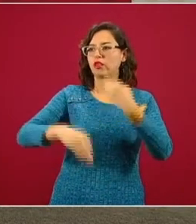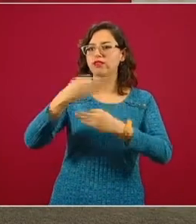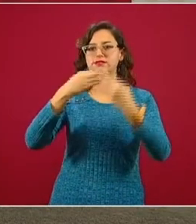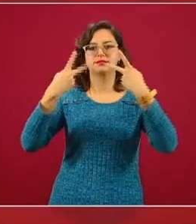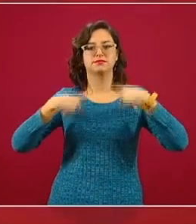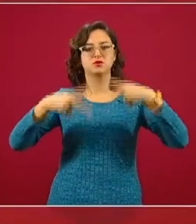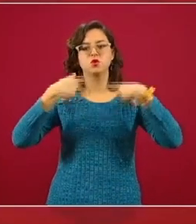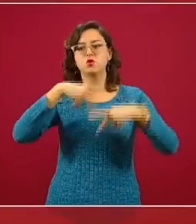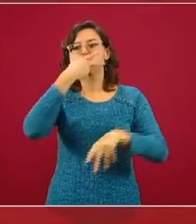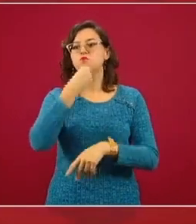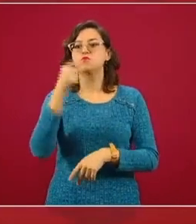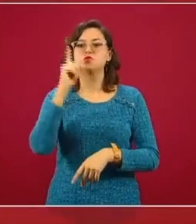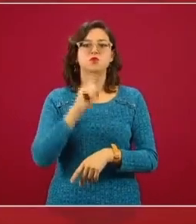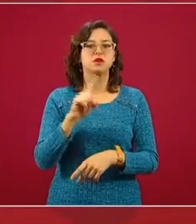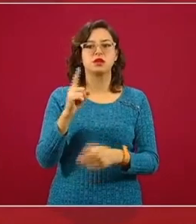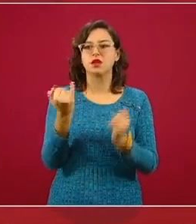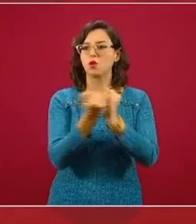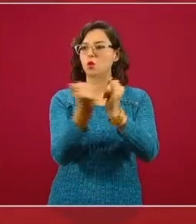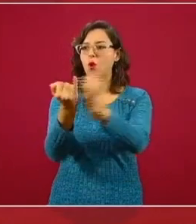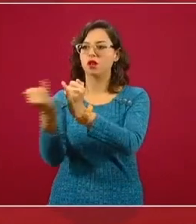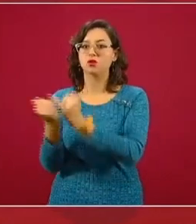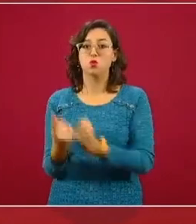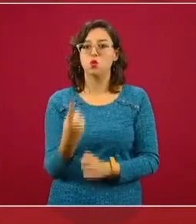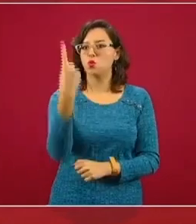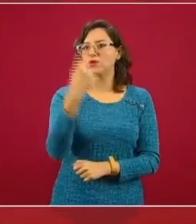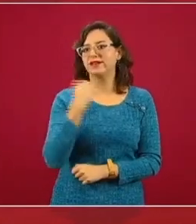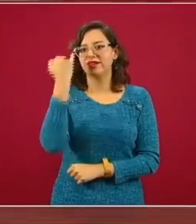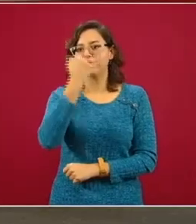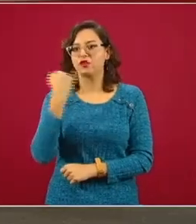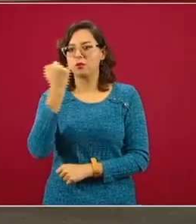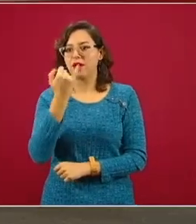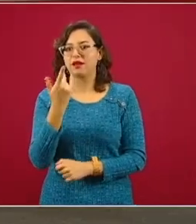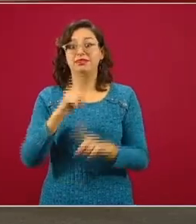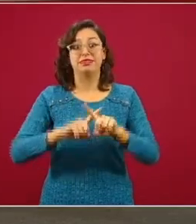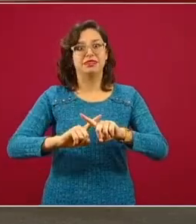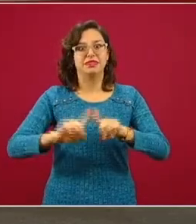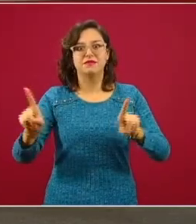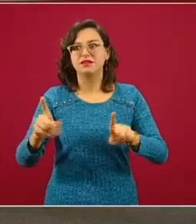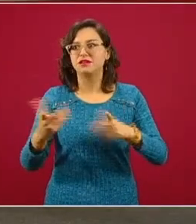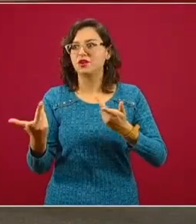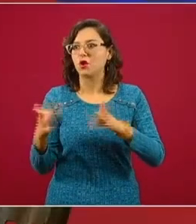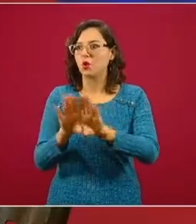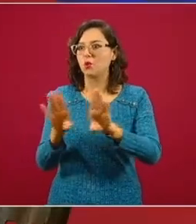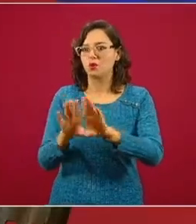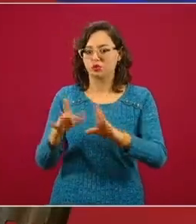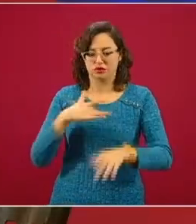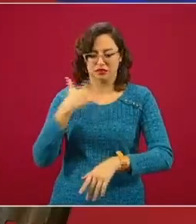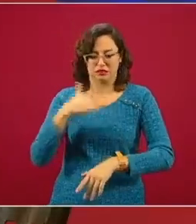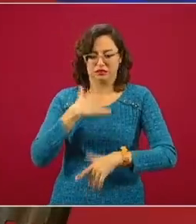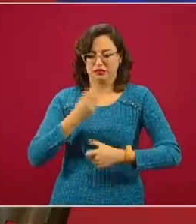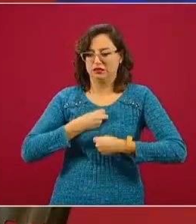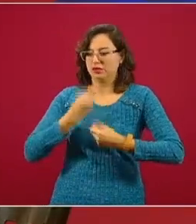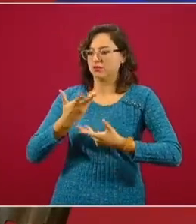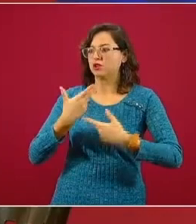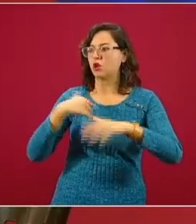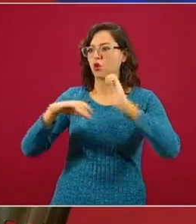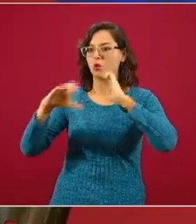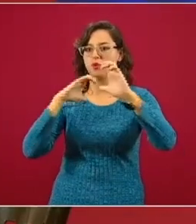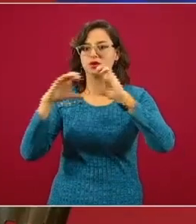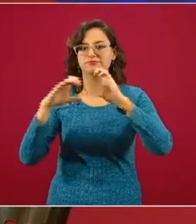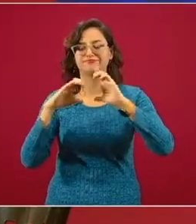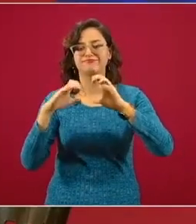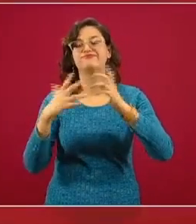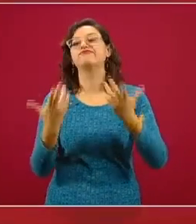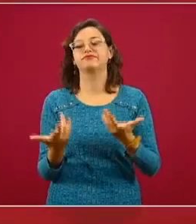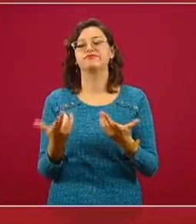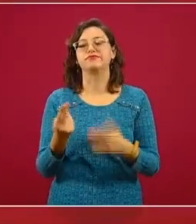hombres que son monolingües, tengan la posibilidad de comunicar sus síntomas, sus preocupaciones y puedan